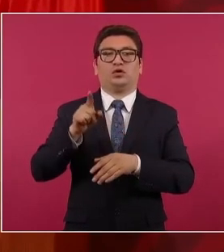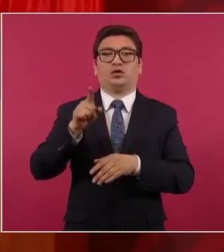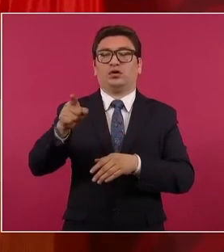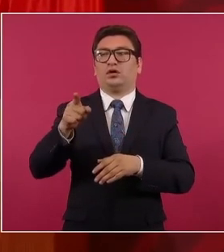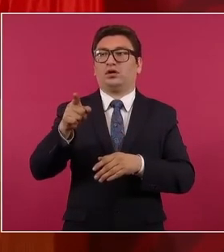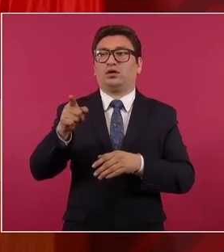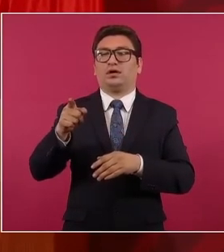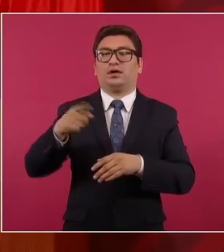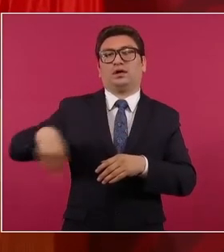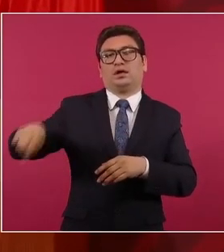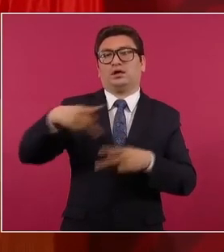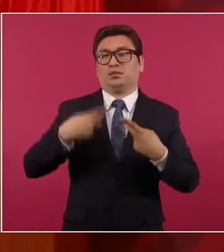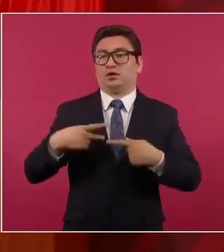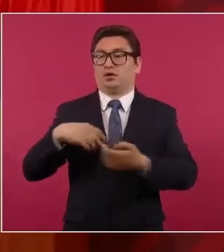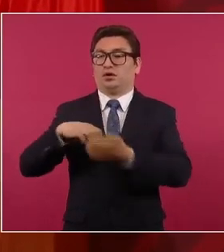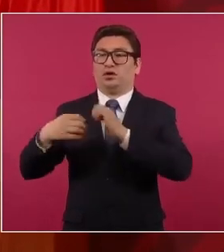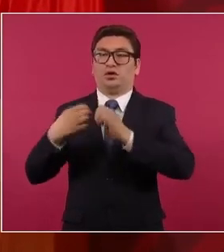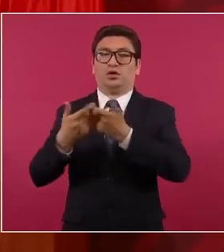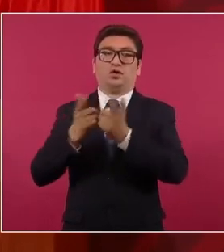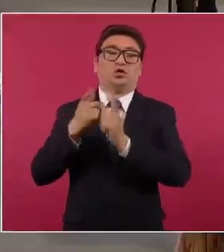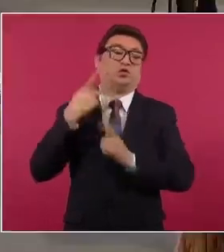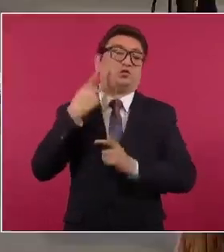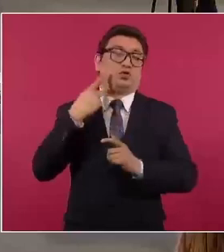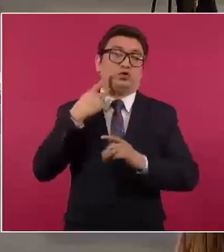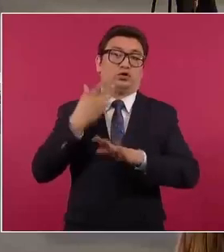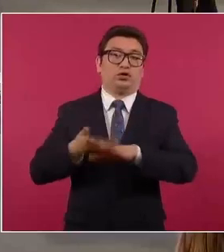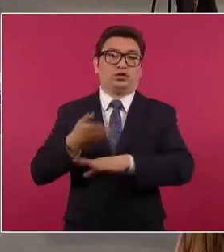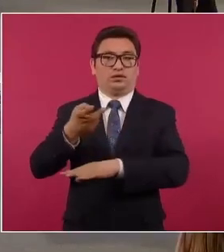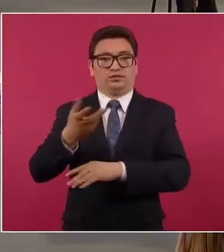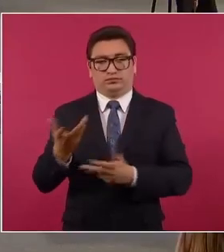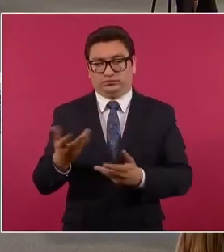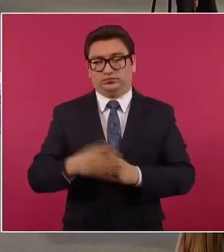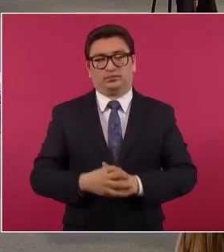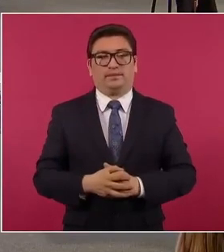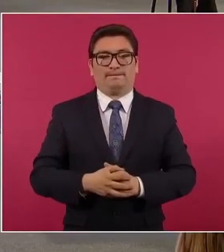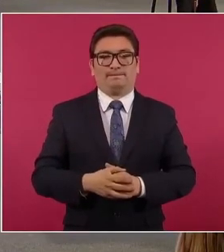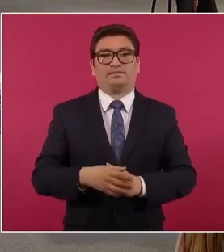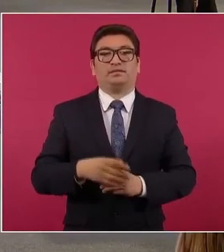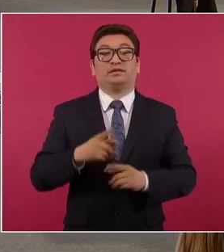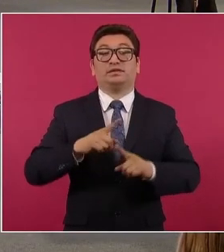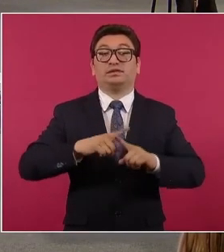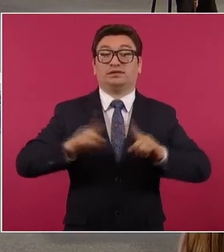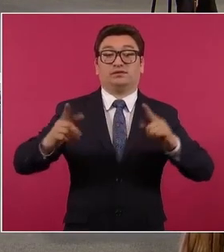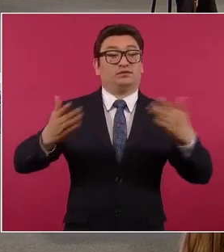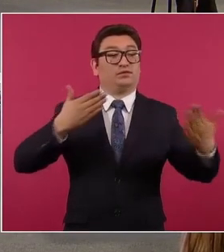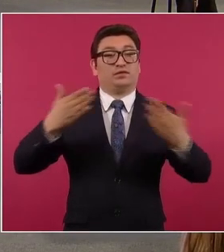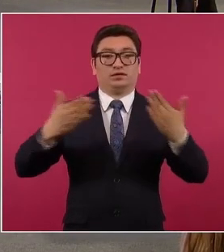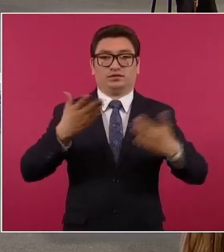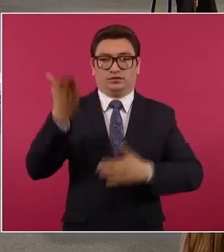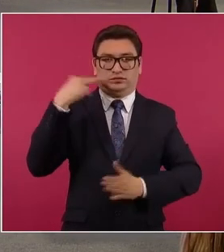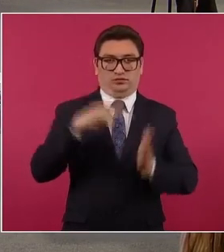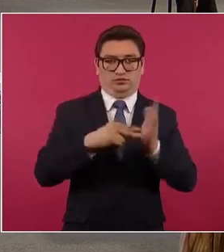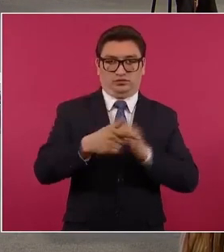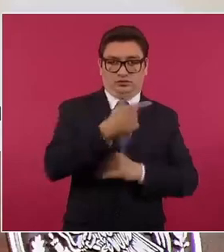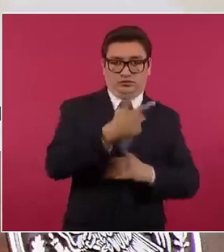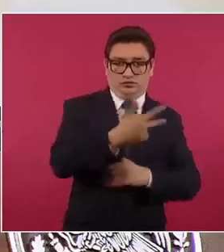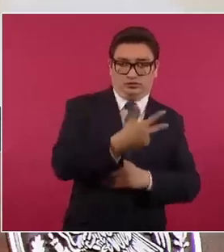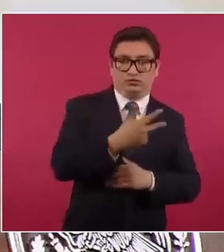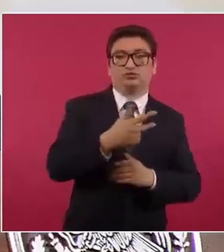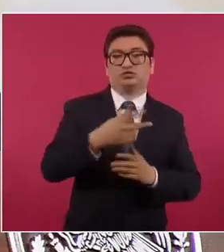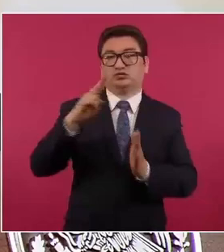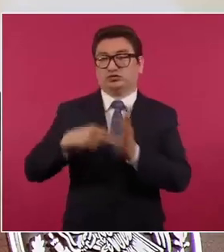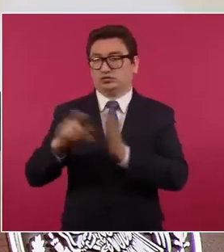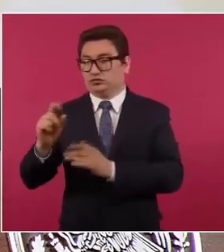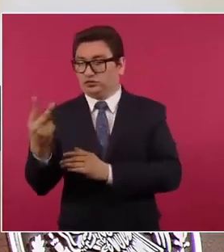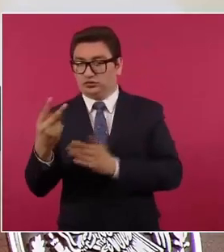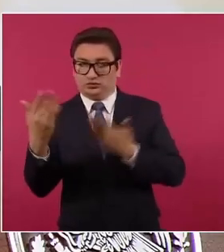adversarios políticos. Entonces, la diferencia con los medios entre 2007 y 2008 y 2022,